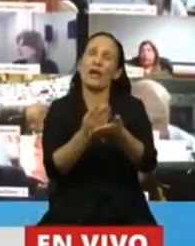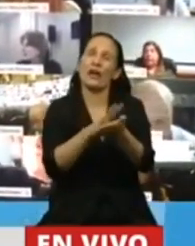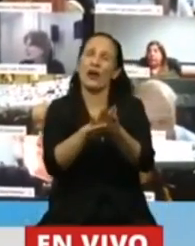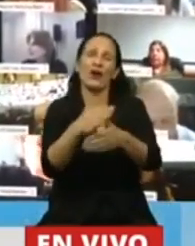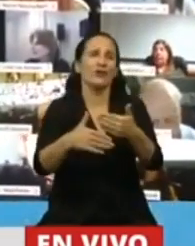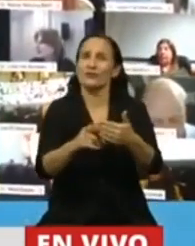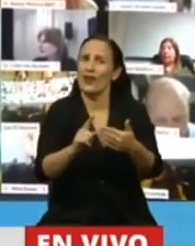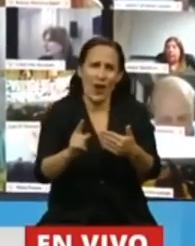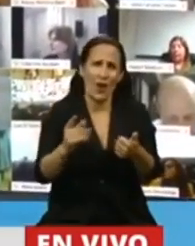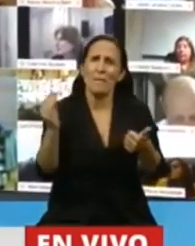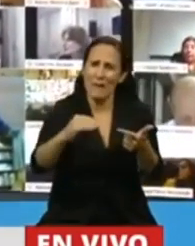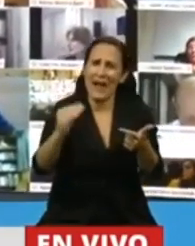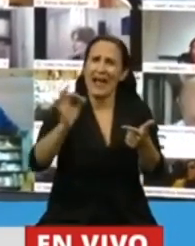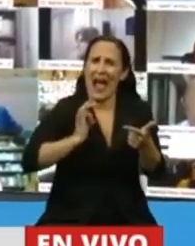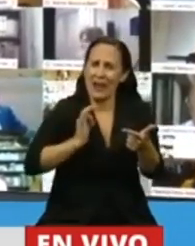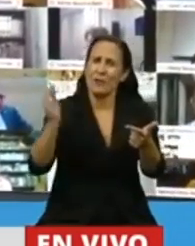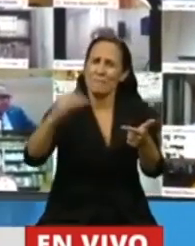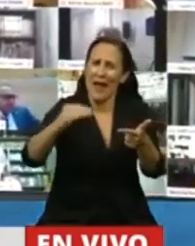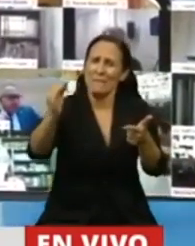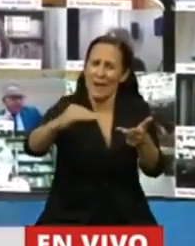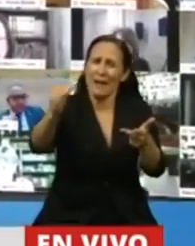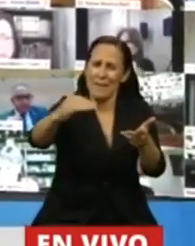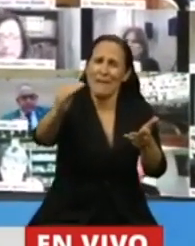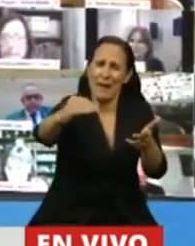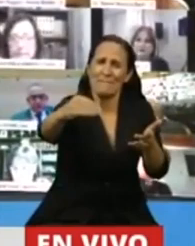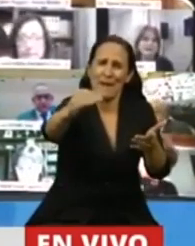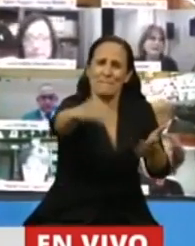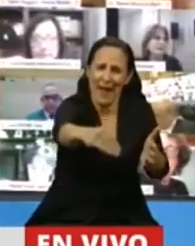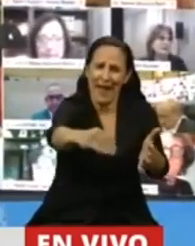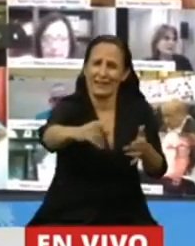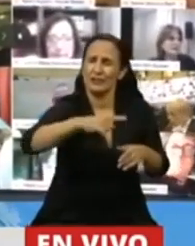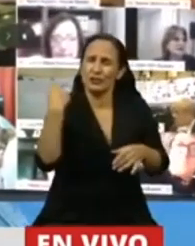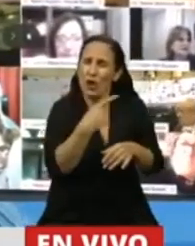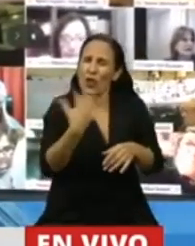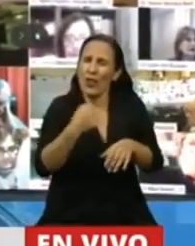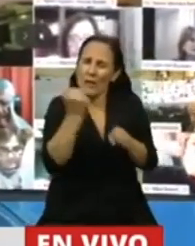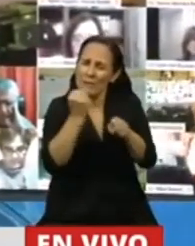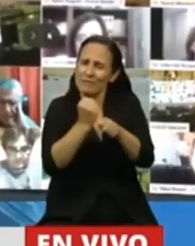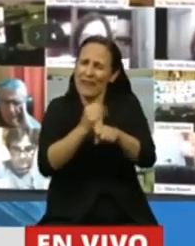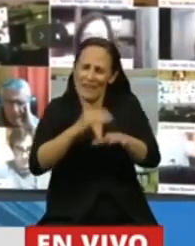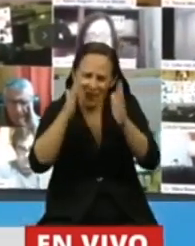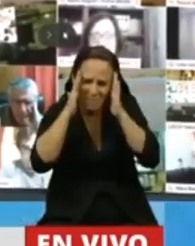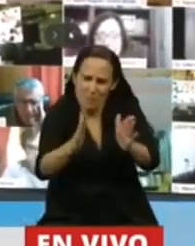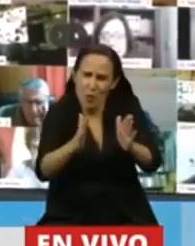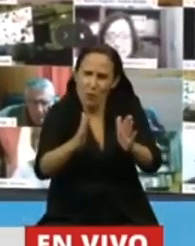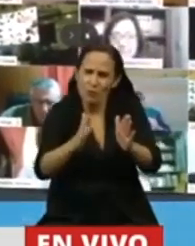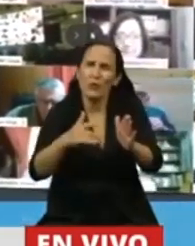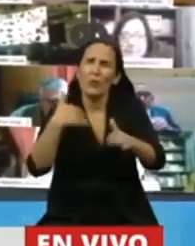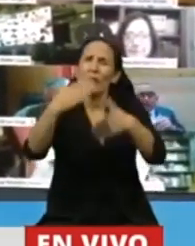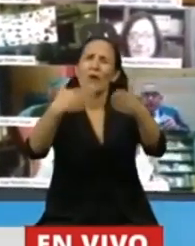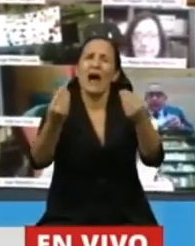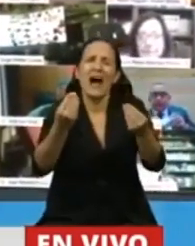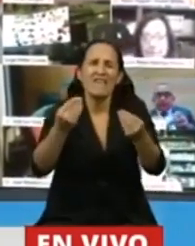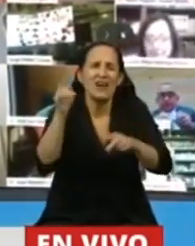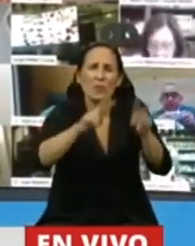va a llevar más de unos años y tendremos que comprometernos y habrá generaciones que descubran la fortaleza por